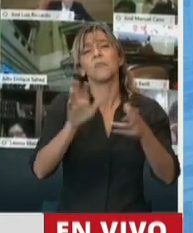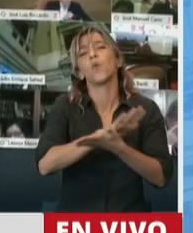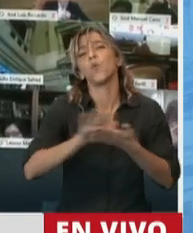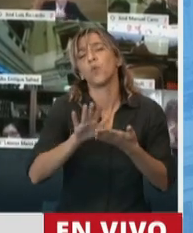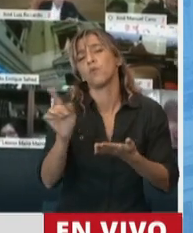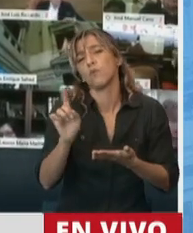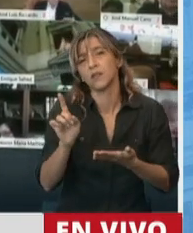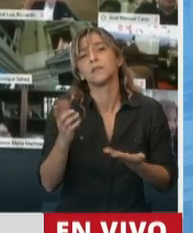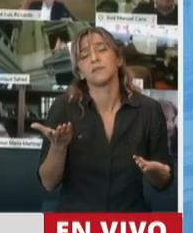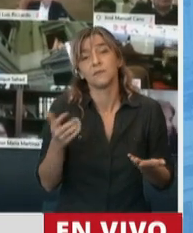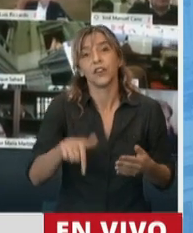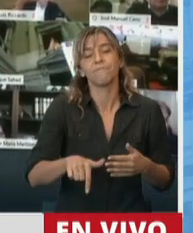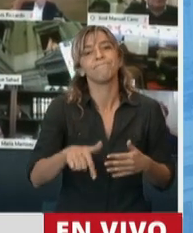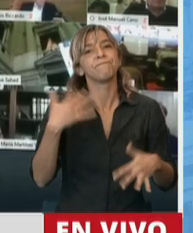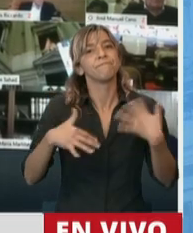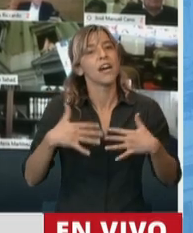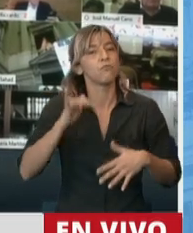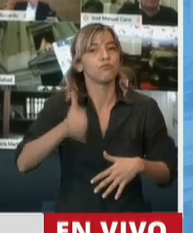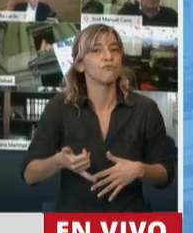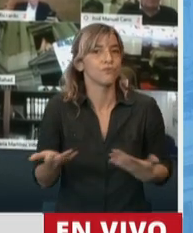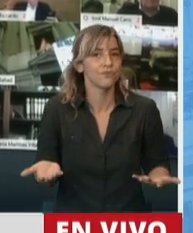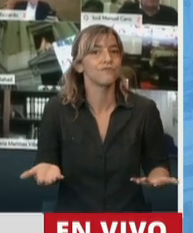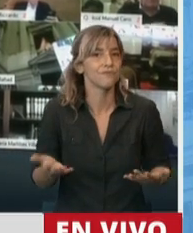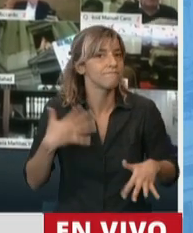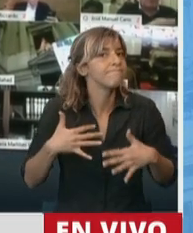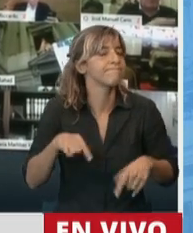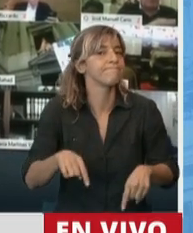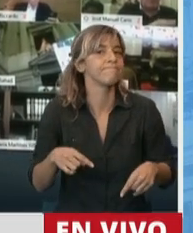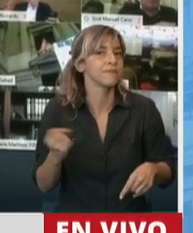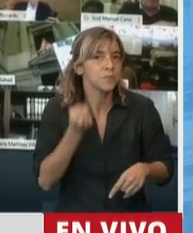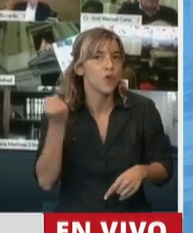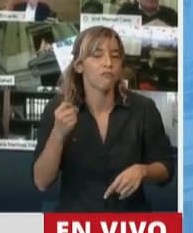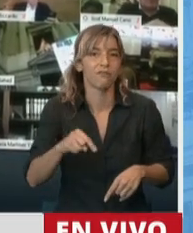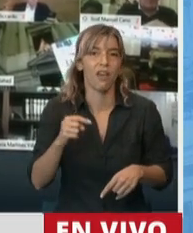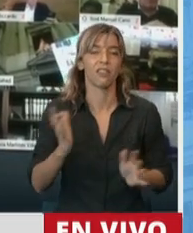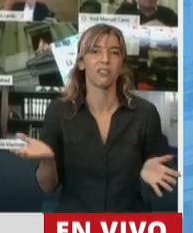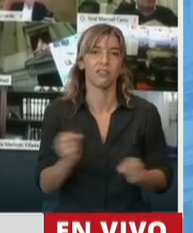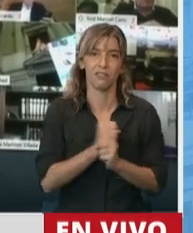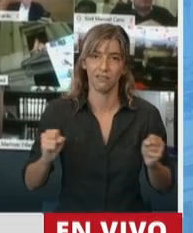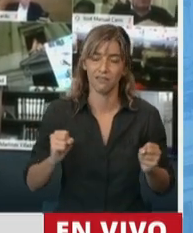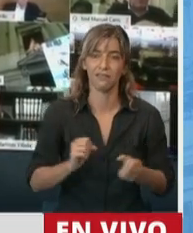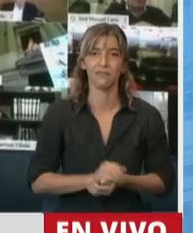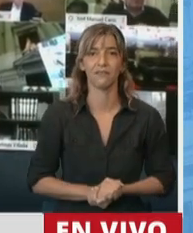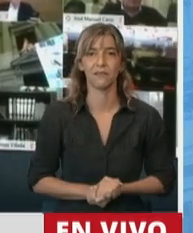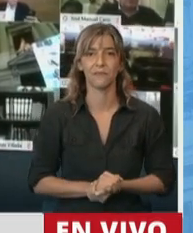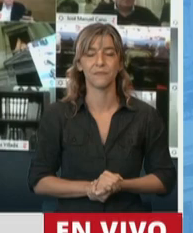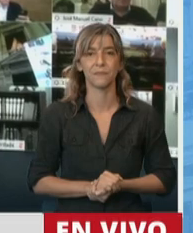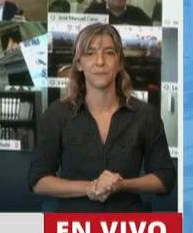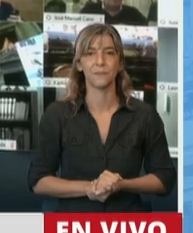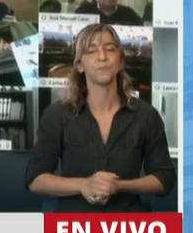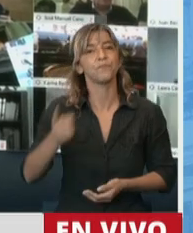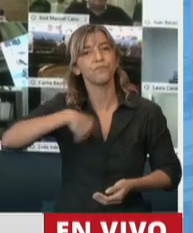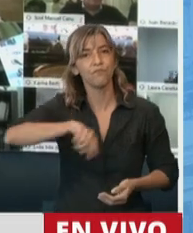pero sí tenemos un apuro por sancionarlo. Nuestro espacio político siempre, siempre que se hable de